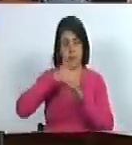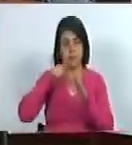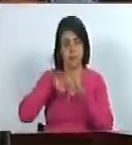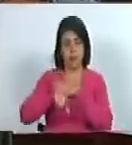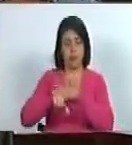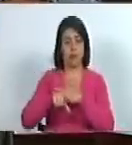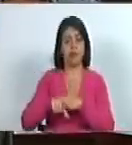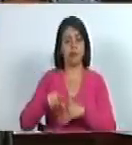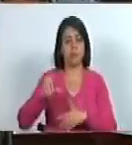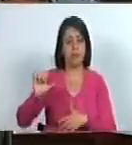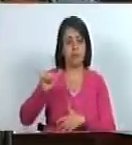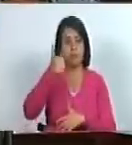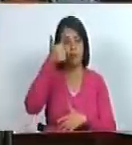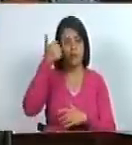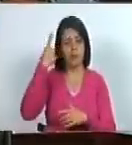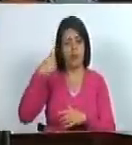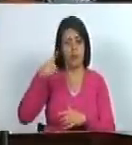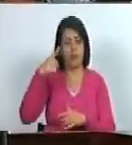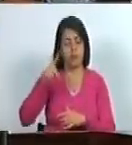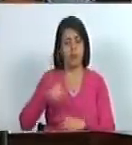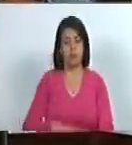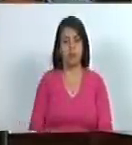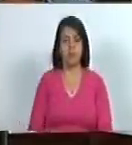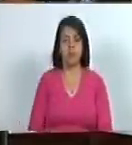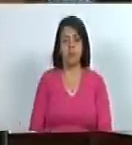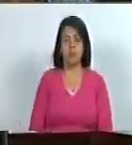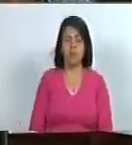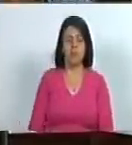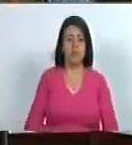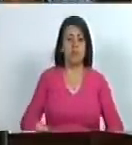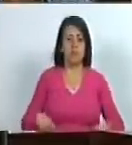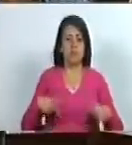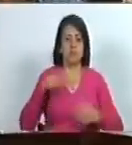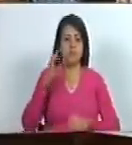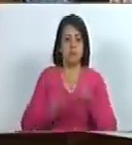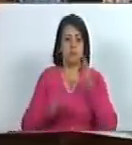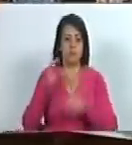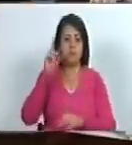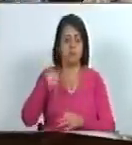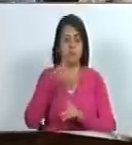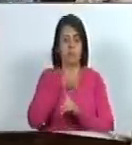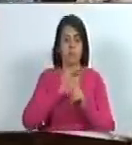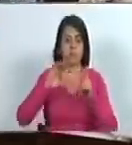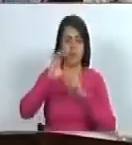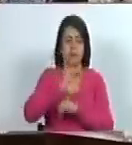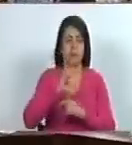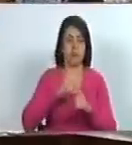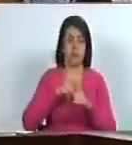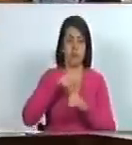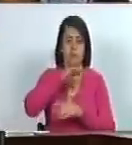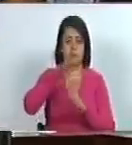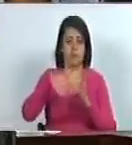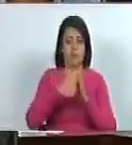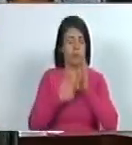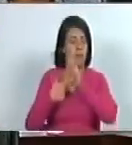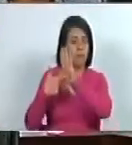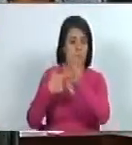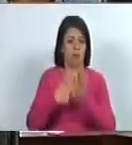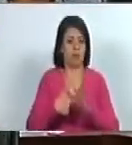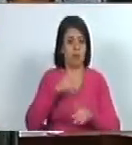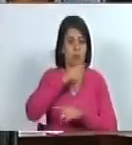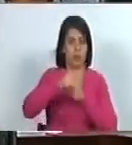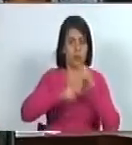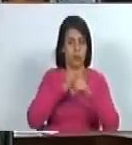de sus fines supremos el derecho no solo a la vida a la justicia sino también a la cultura y a todas las manifestaciones